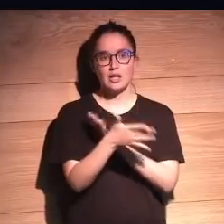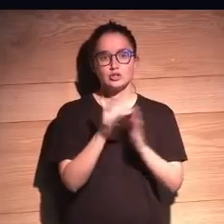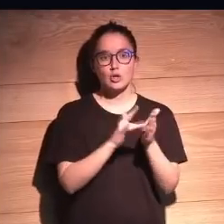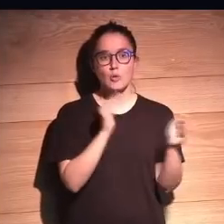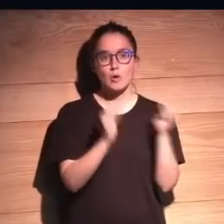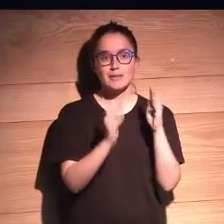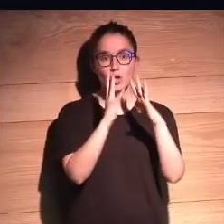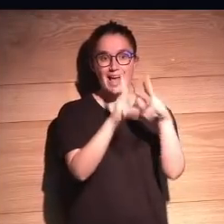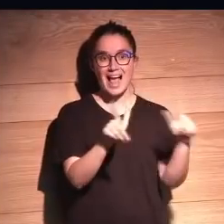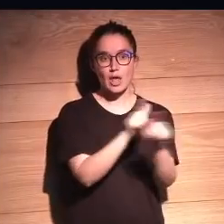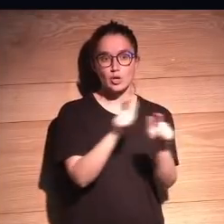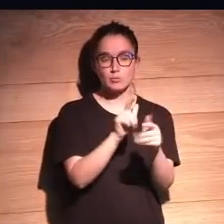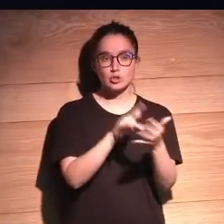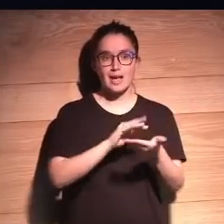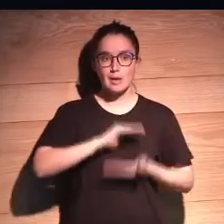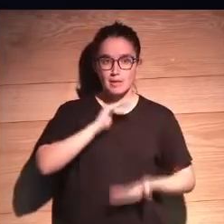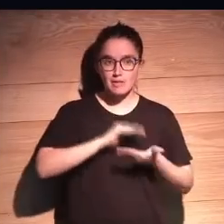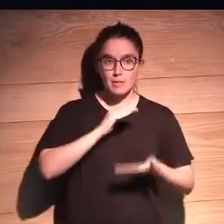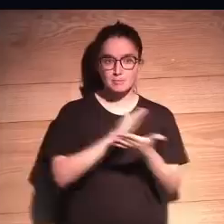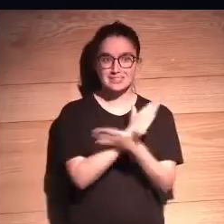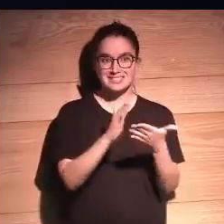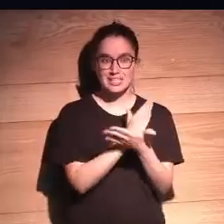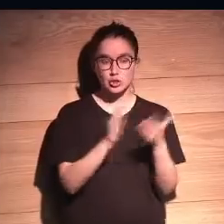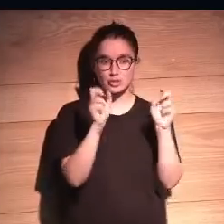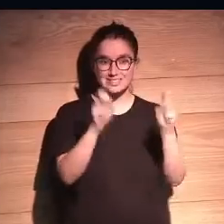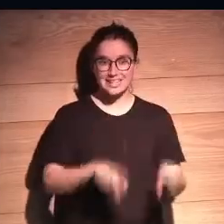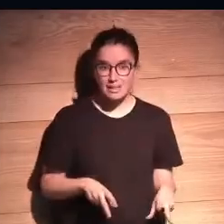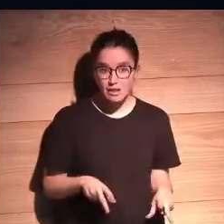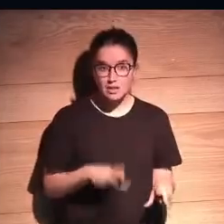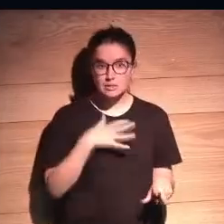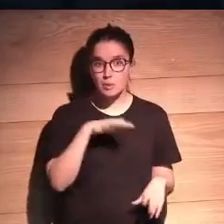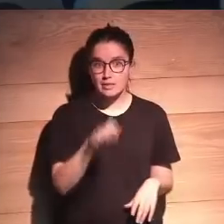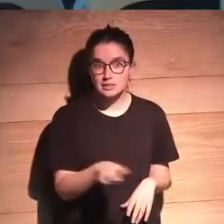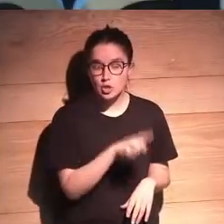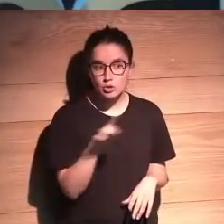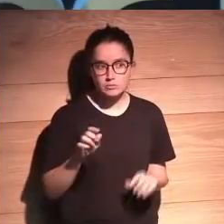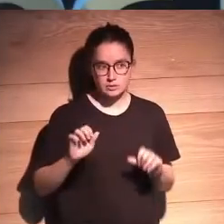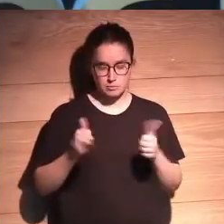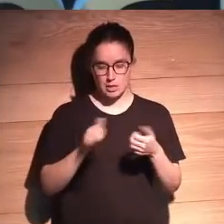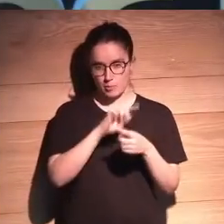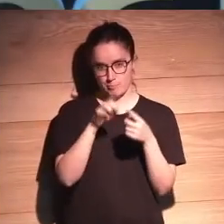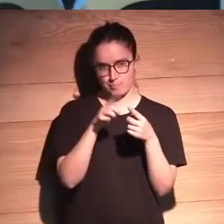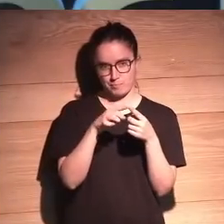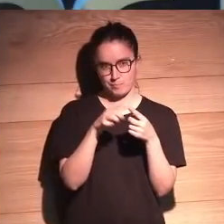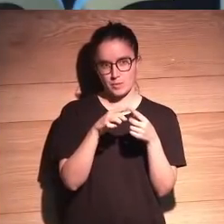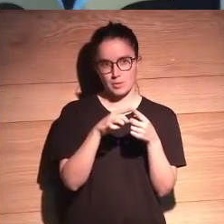algoritmos son capaces de eliminar esos sesgos que tenemos los humanos? Empiezo por la primera...